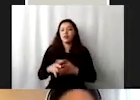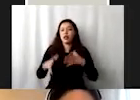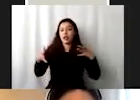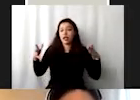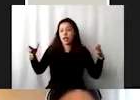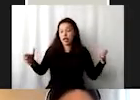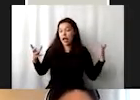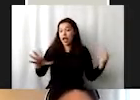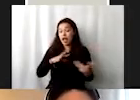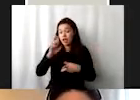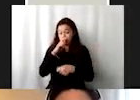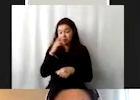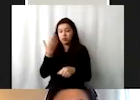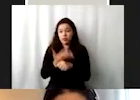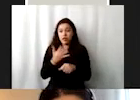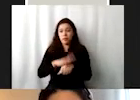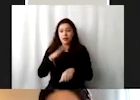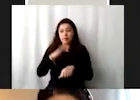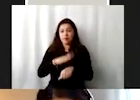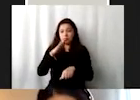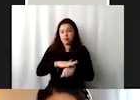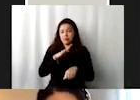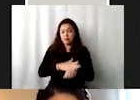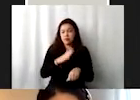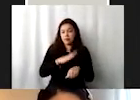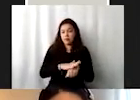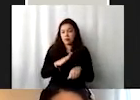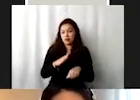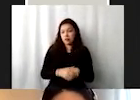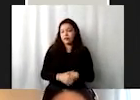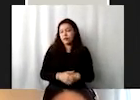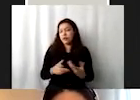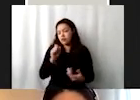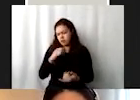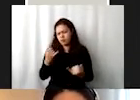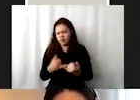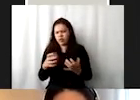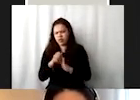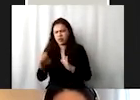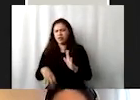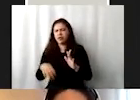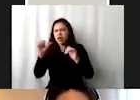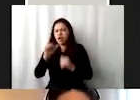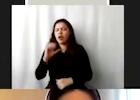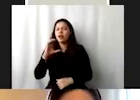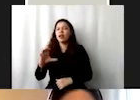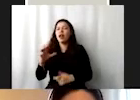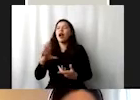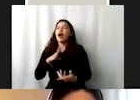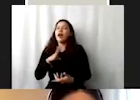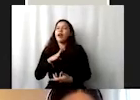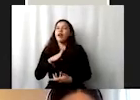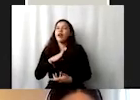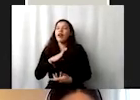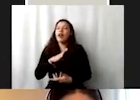responsabilidad mayor, a pesar de que también tenemos ejemplos de organizaciones de la sociedad civil que han adoptado o tenido